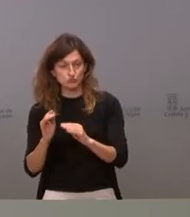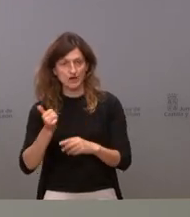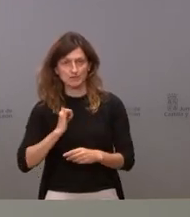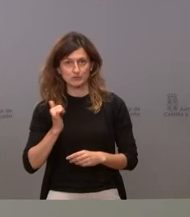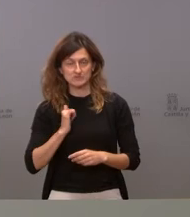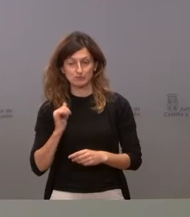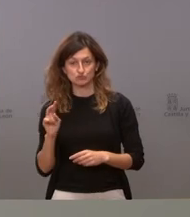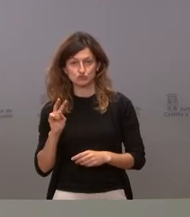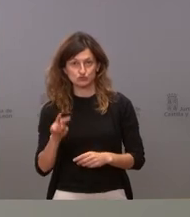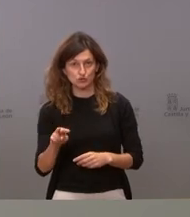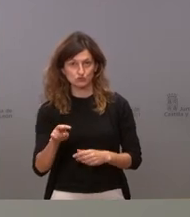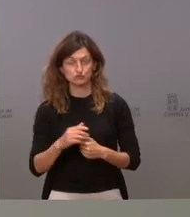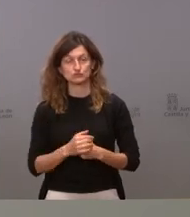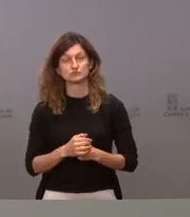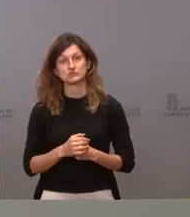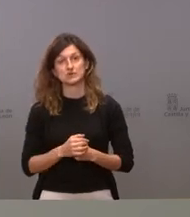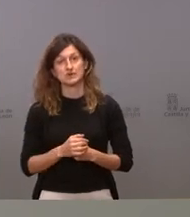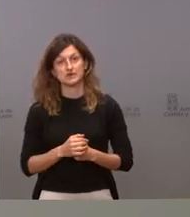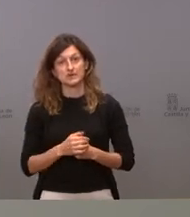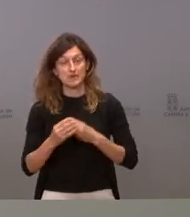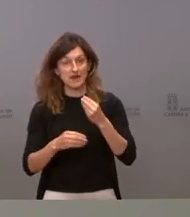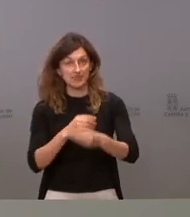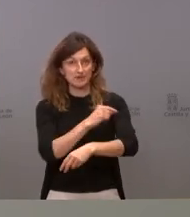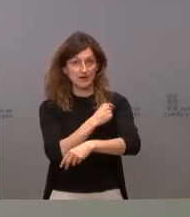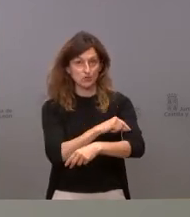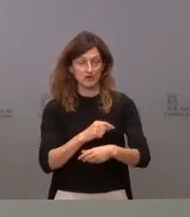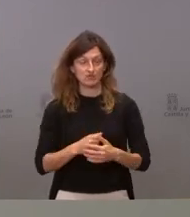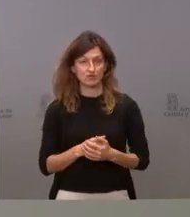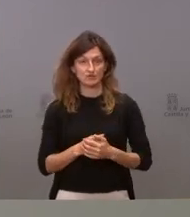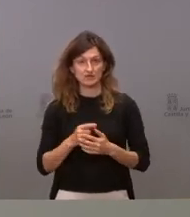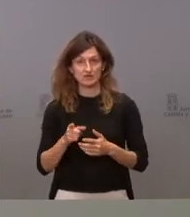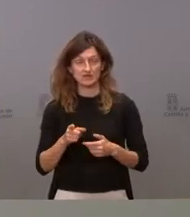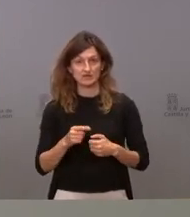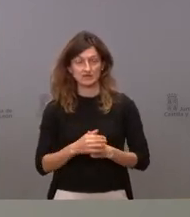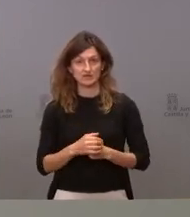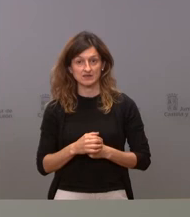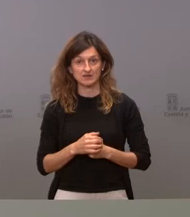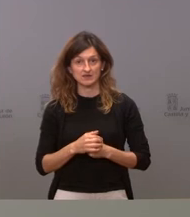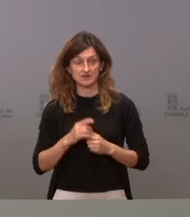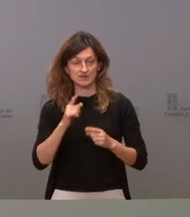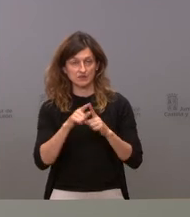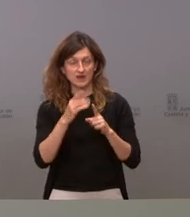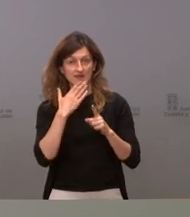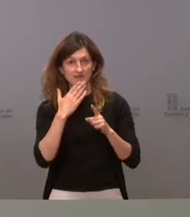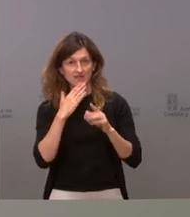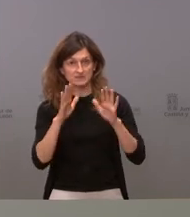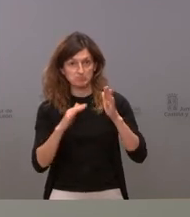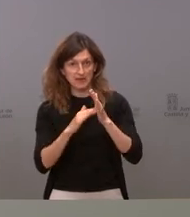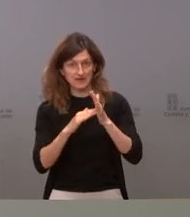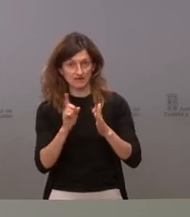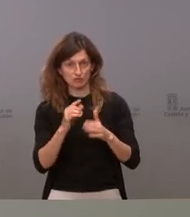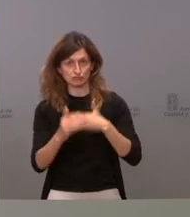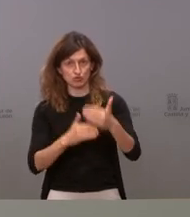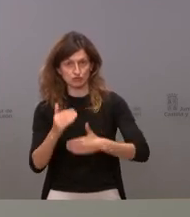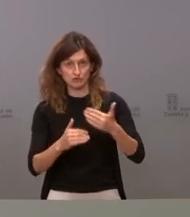dos momentos para poder hacer esta vacunación y no frenar la vacunación en determinadas edades que es importante por lo tanto